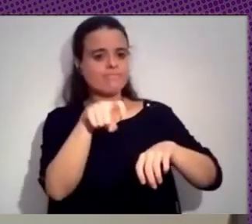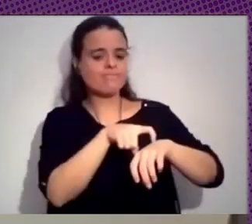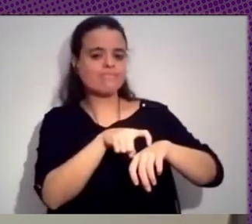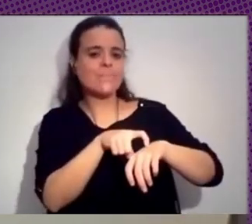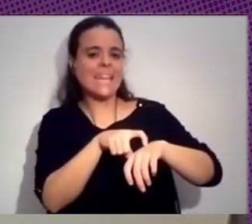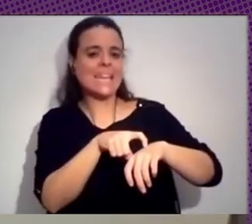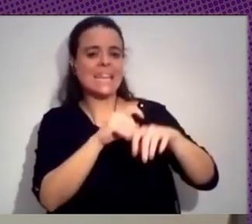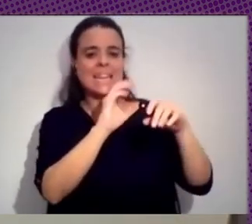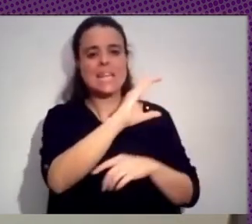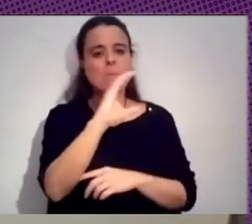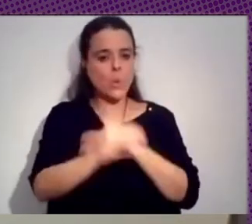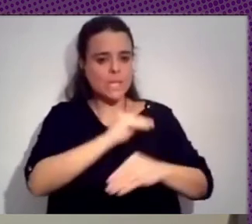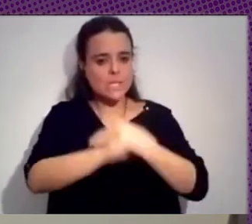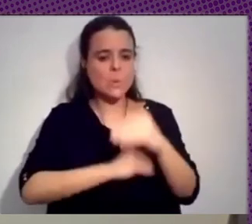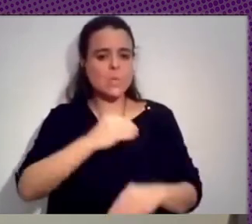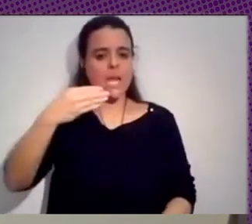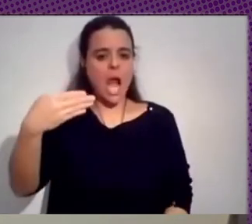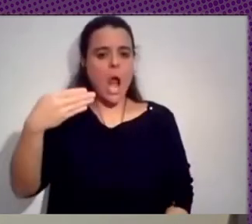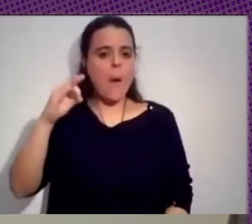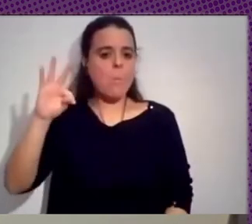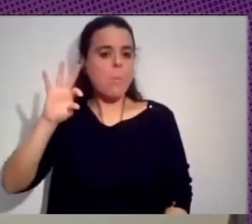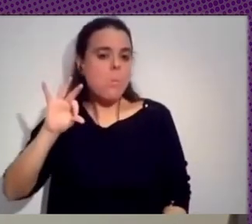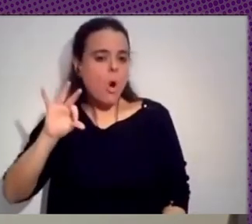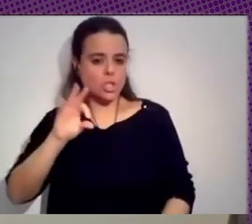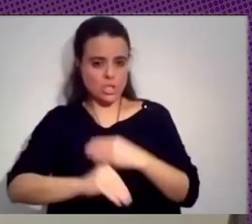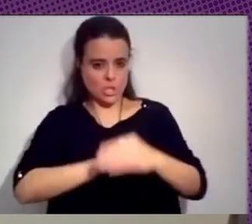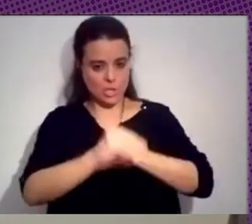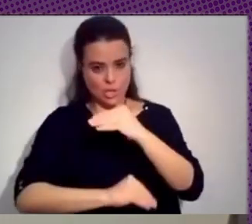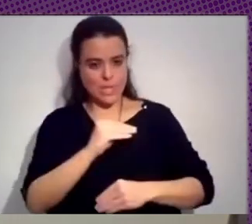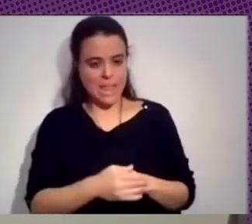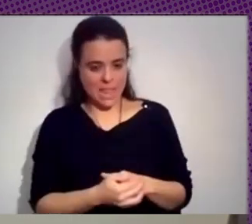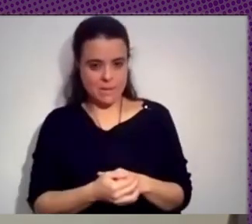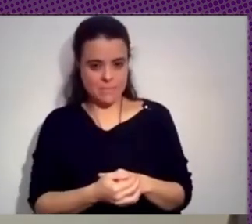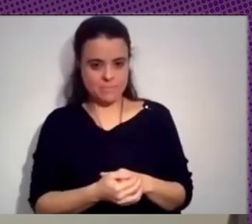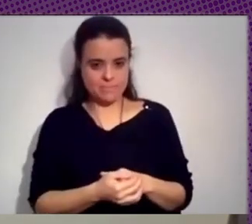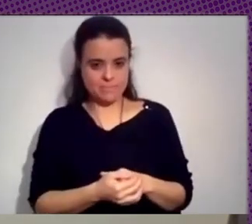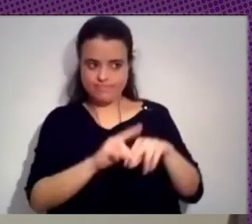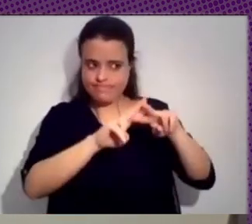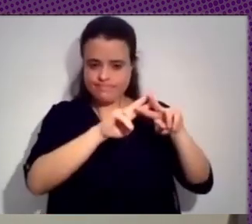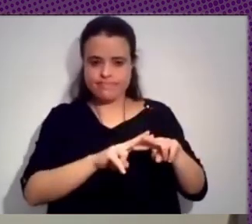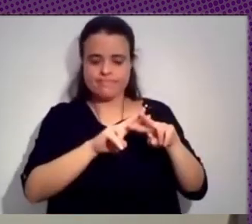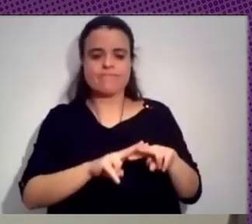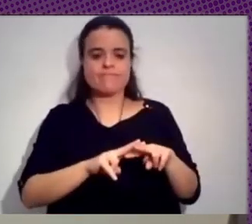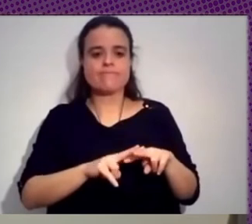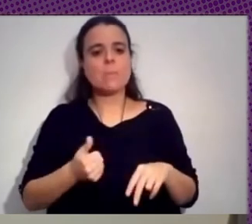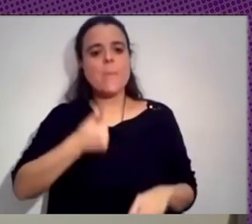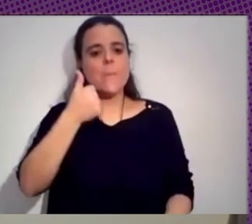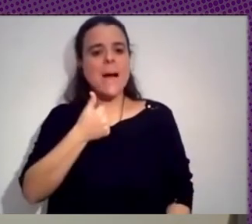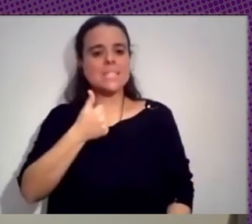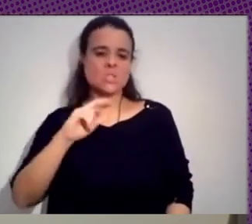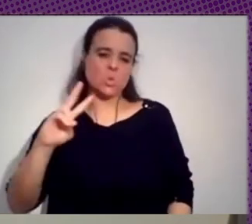bots que utilizan, pero de forma ulterior, es mucho más útil poder identificar, digamos,